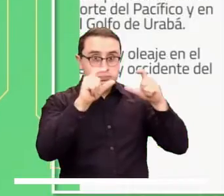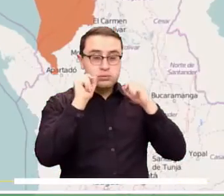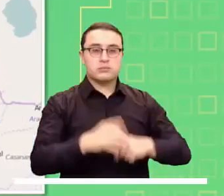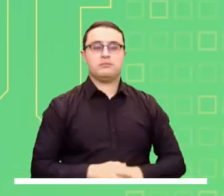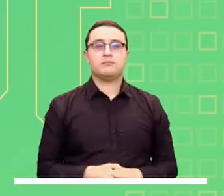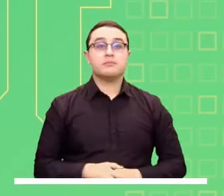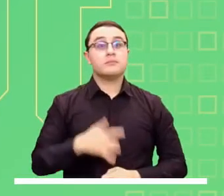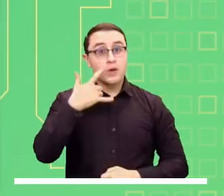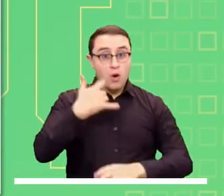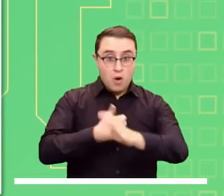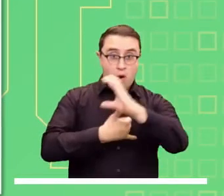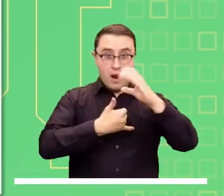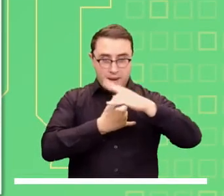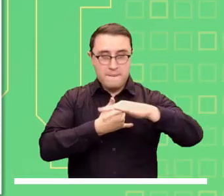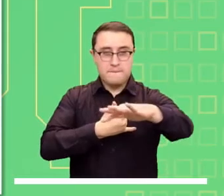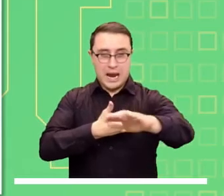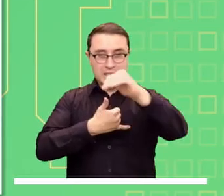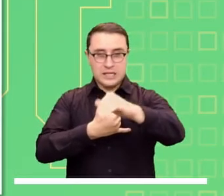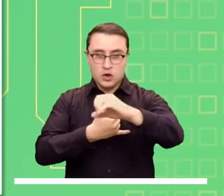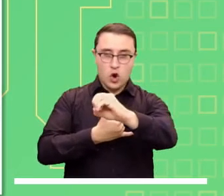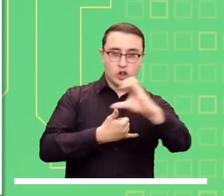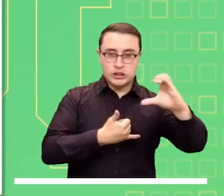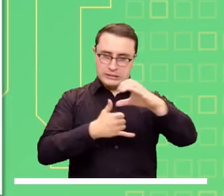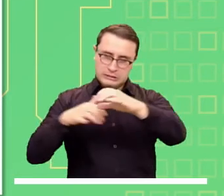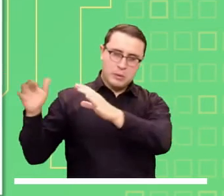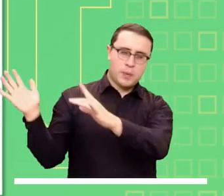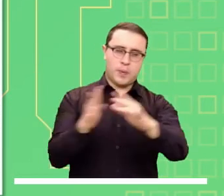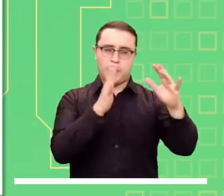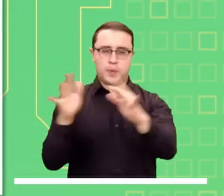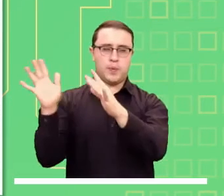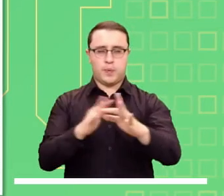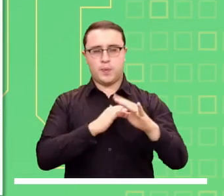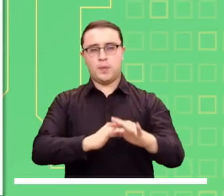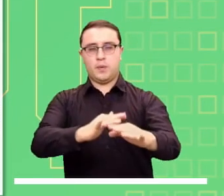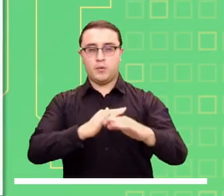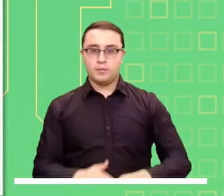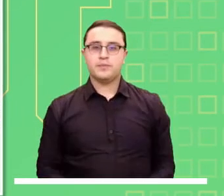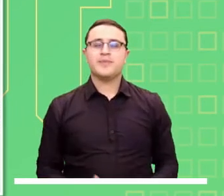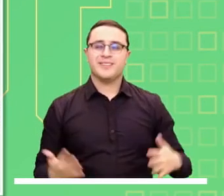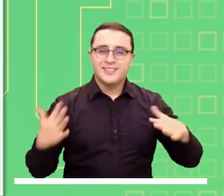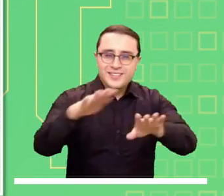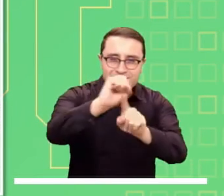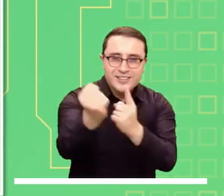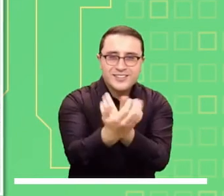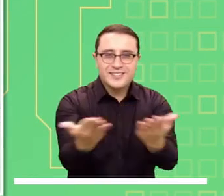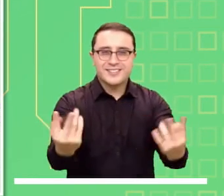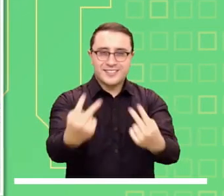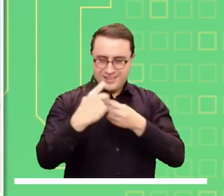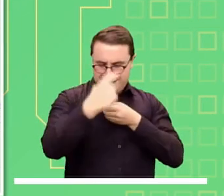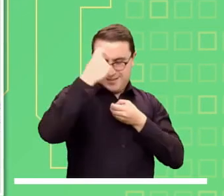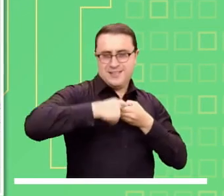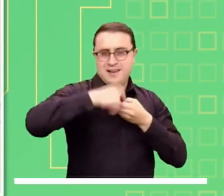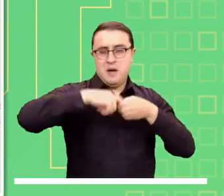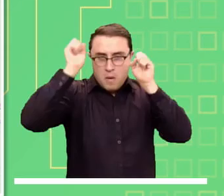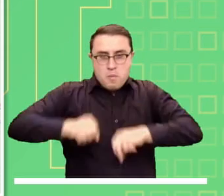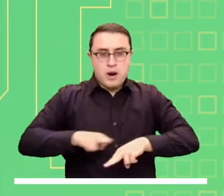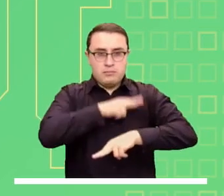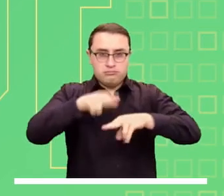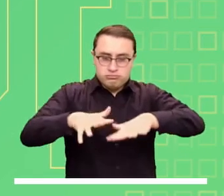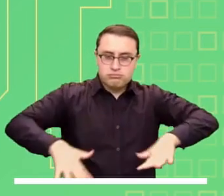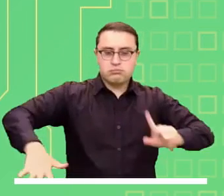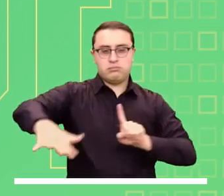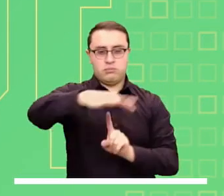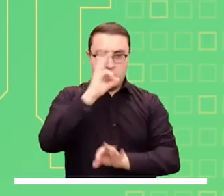Alerta naranja por tiempo lluvioso en el norte del Pacífico y en el Golfo de Urabá. Atención al viento y oleaje en el centro y